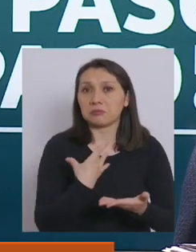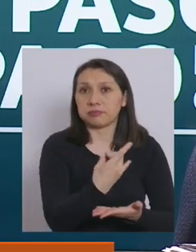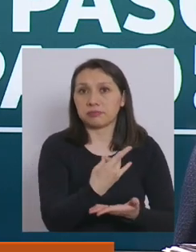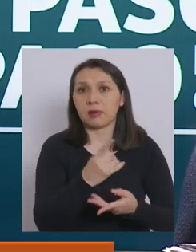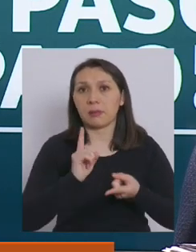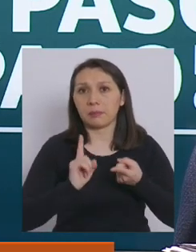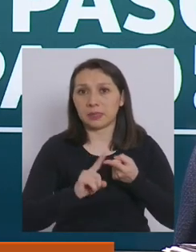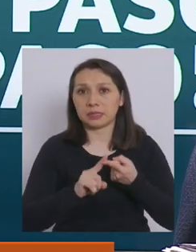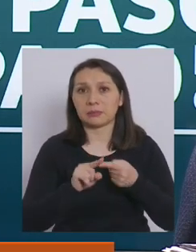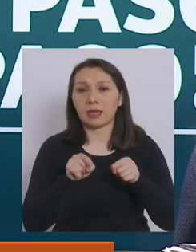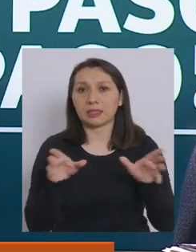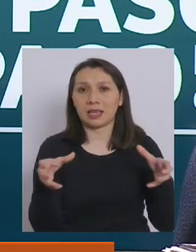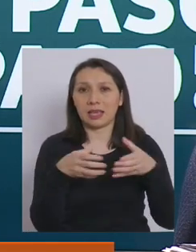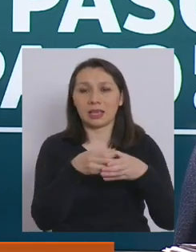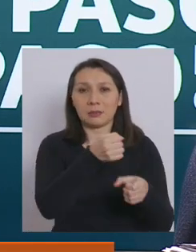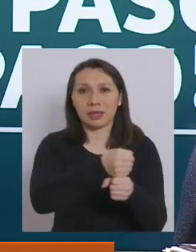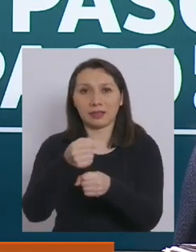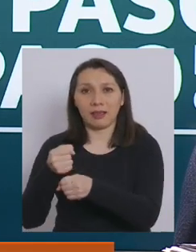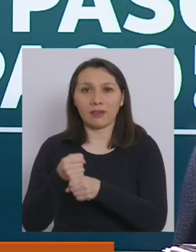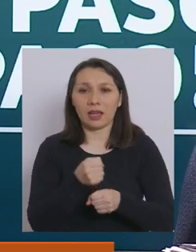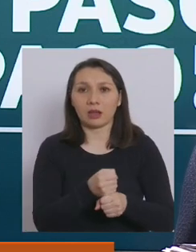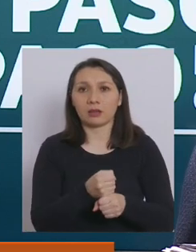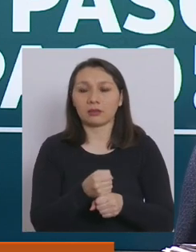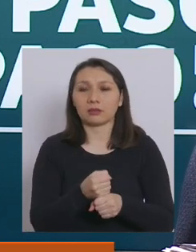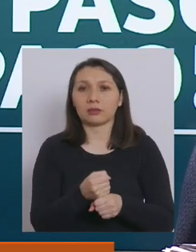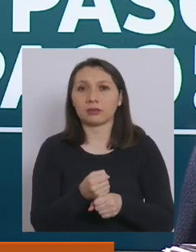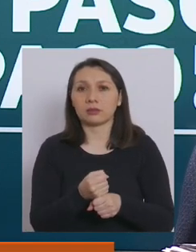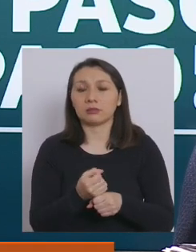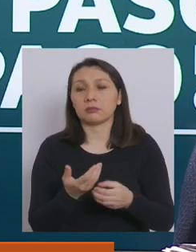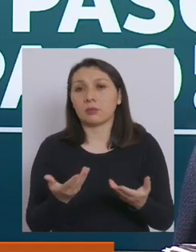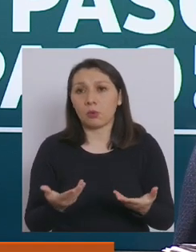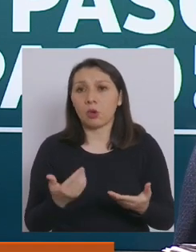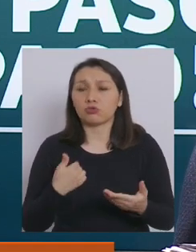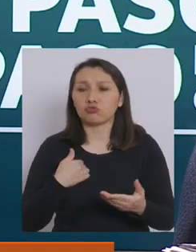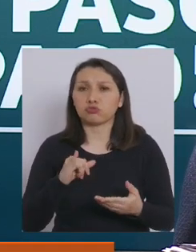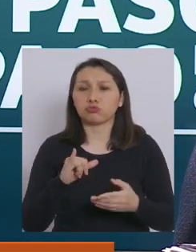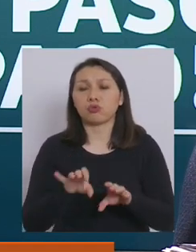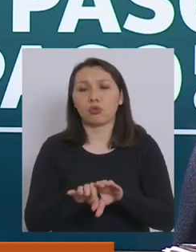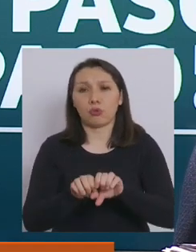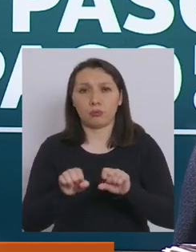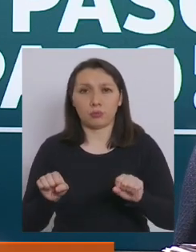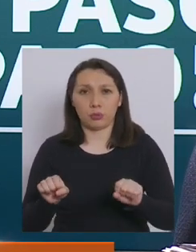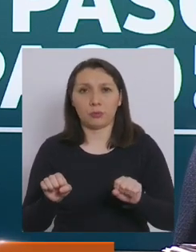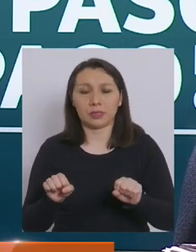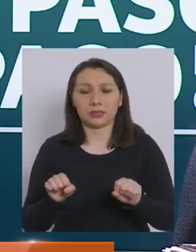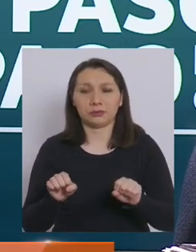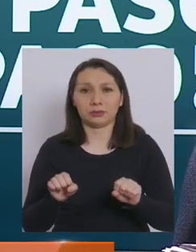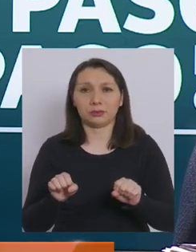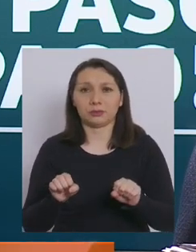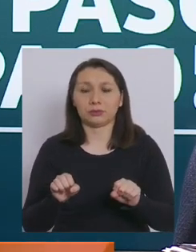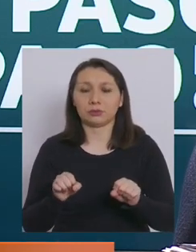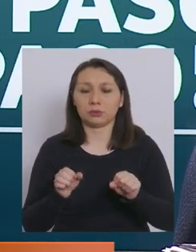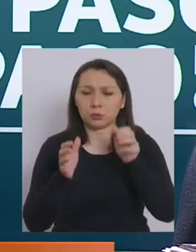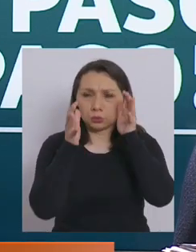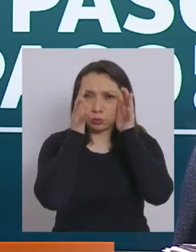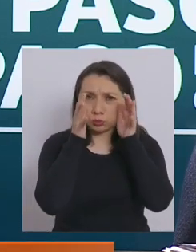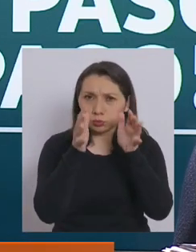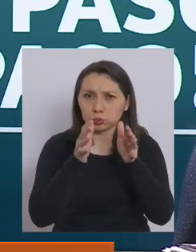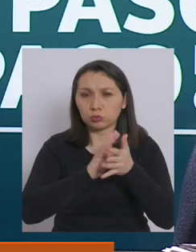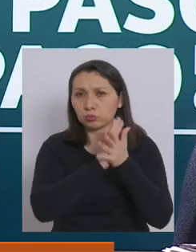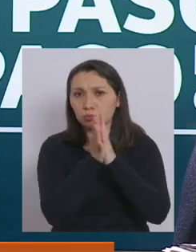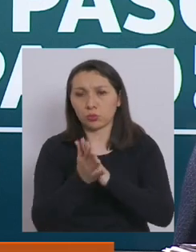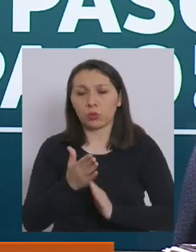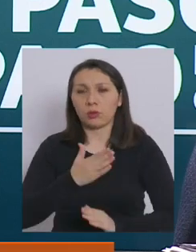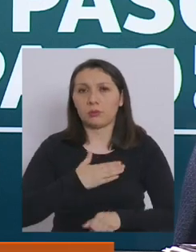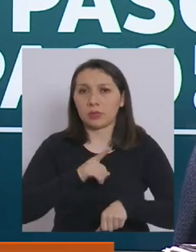de este equipo de trabajo al cual me comprometo a dedicar todo